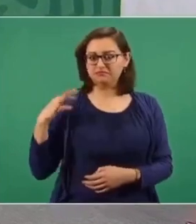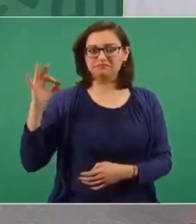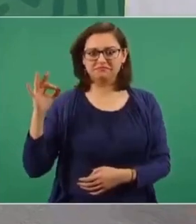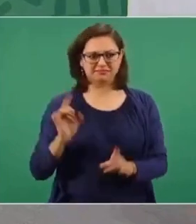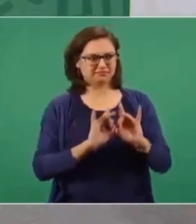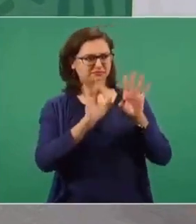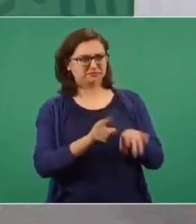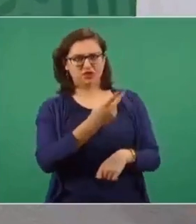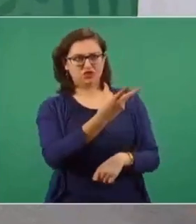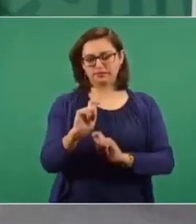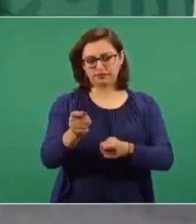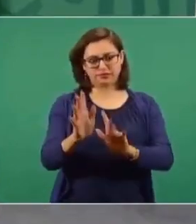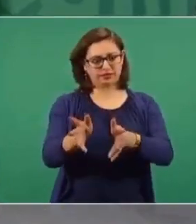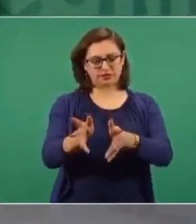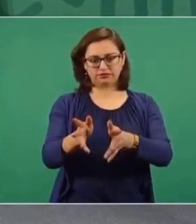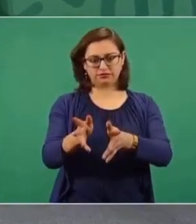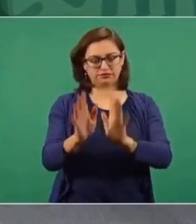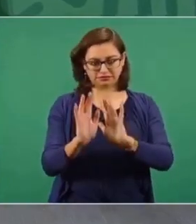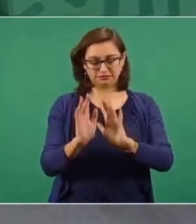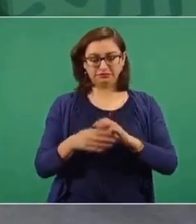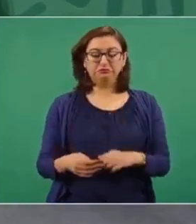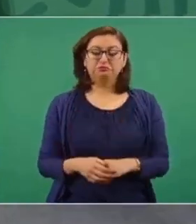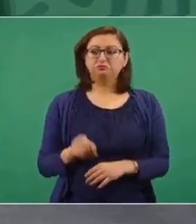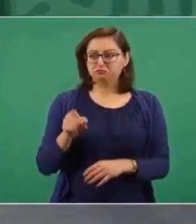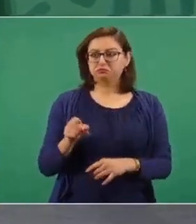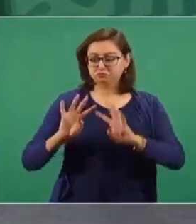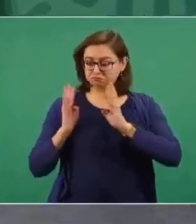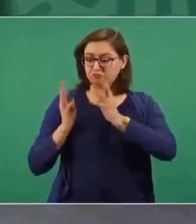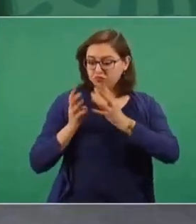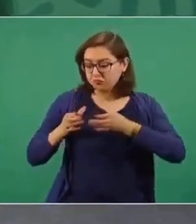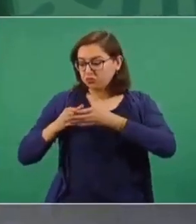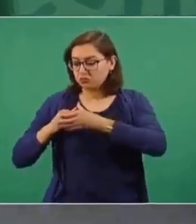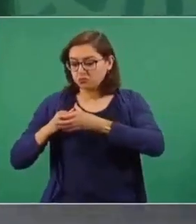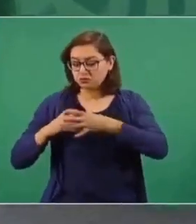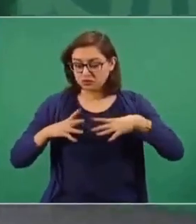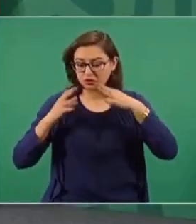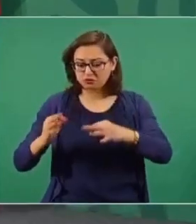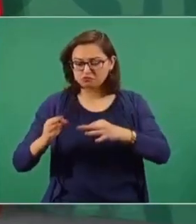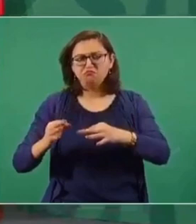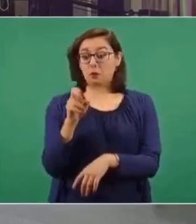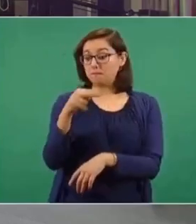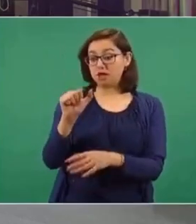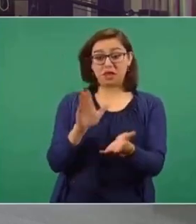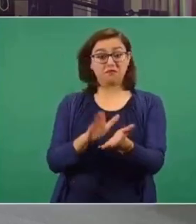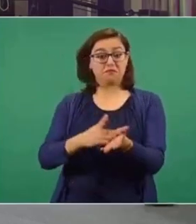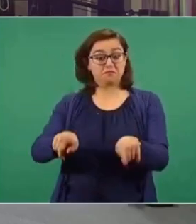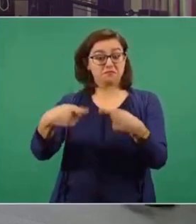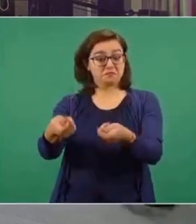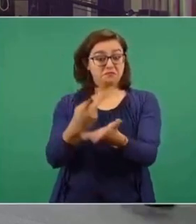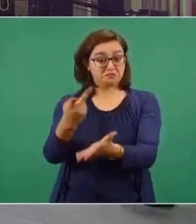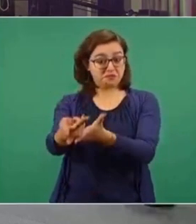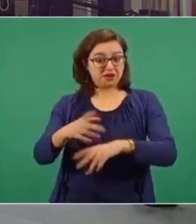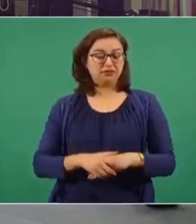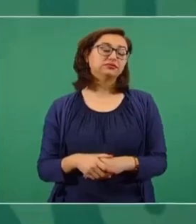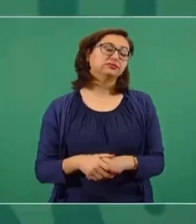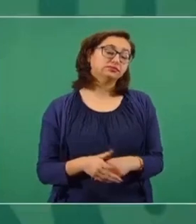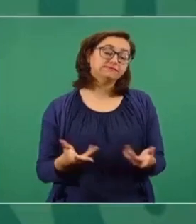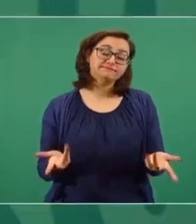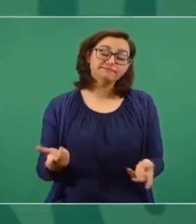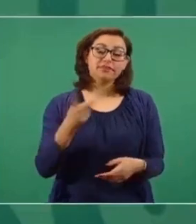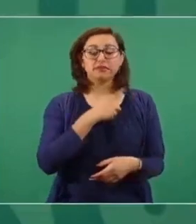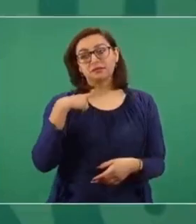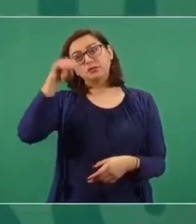Y luego ya quedó Waldenberg. Ese consejo no estuvo mal. Entonces, buscar